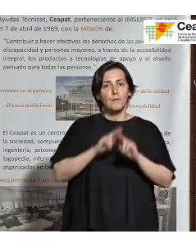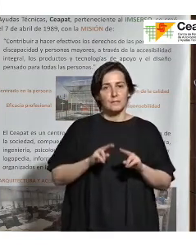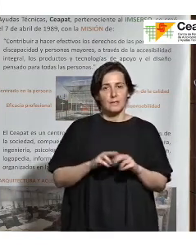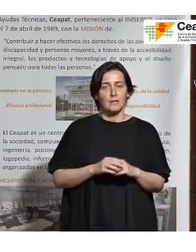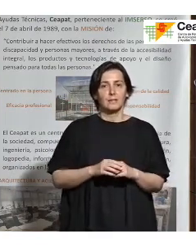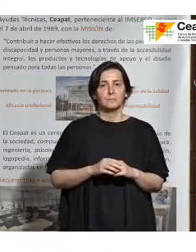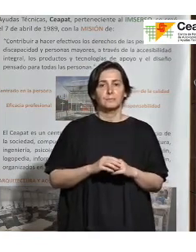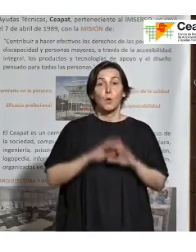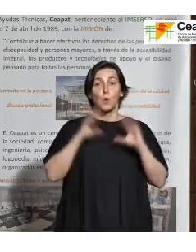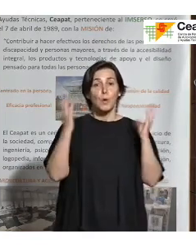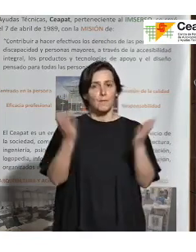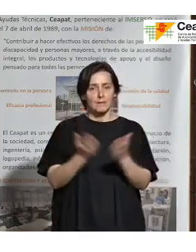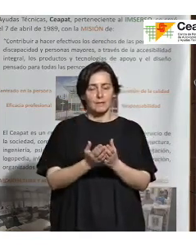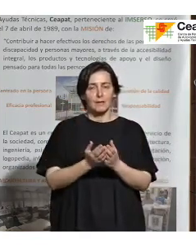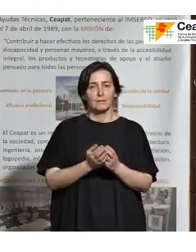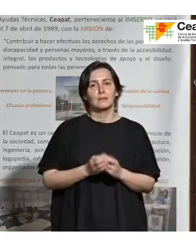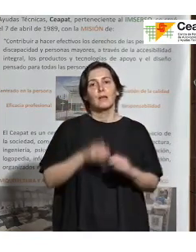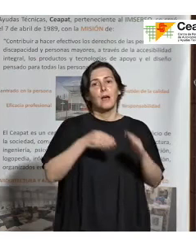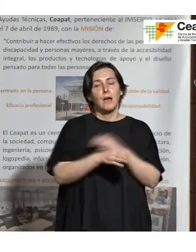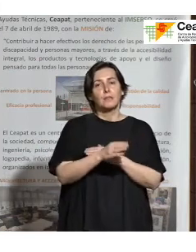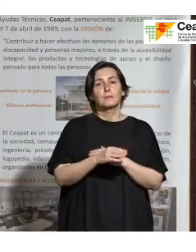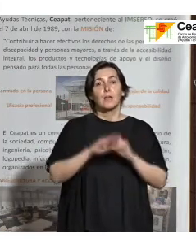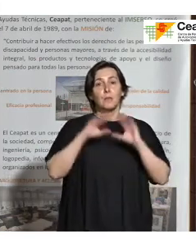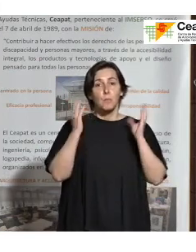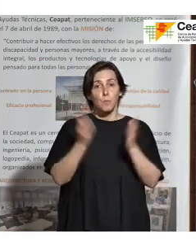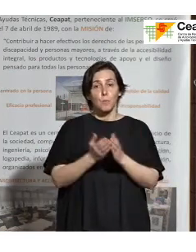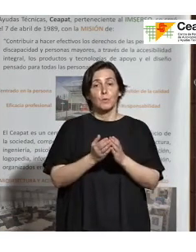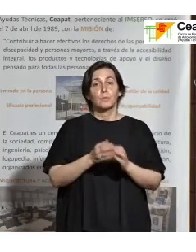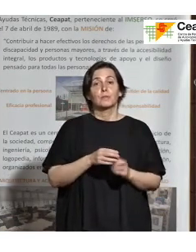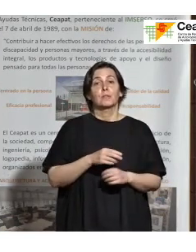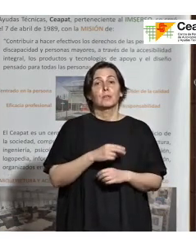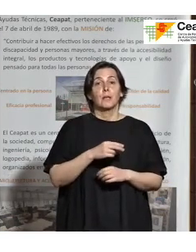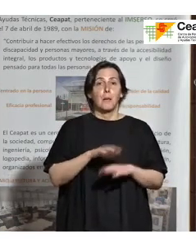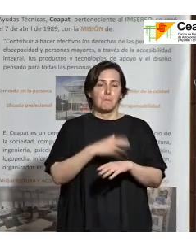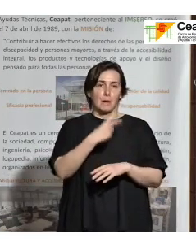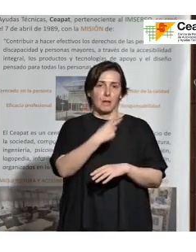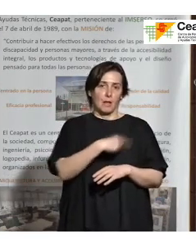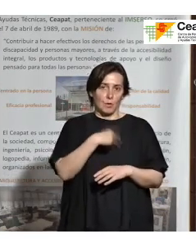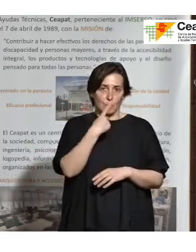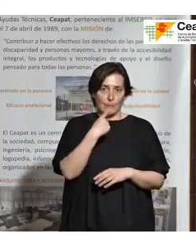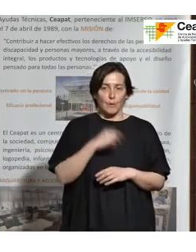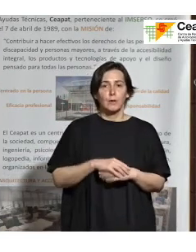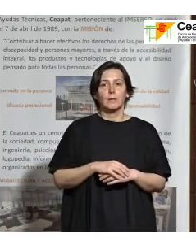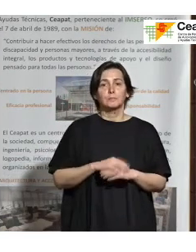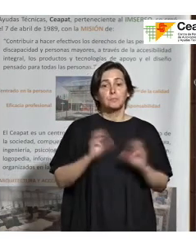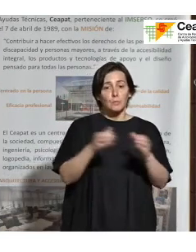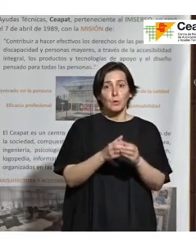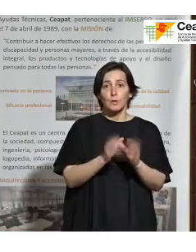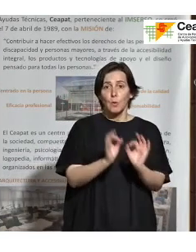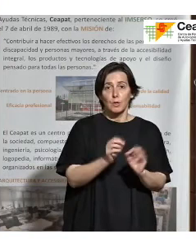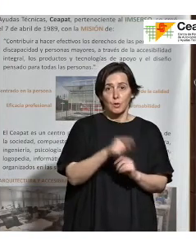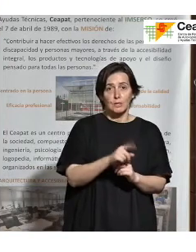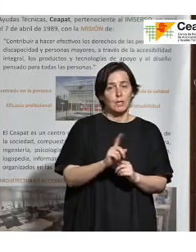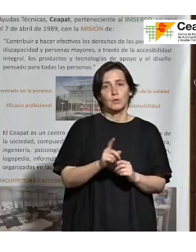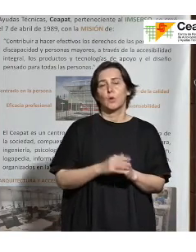universalidad es un principio fundamental de Cruz Roja, para nosotros algo que es accesible es algo universal para todos, no para un colectivo concreto